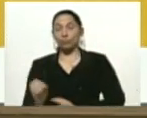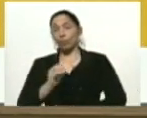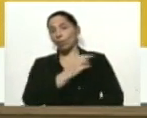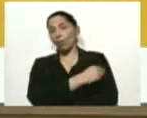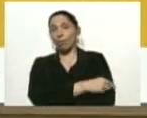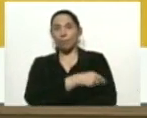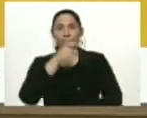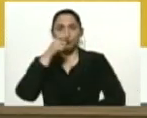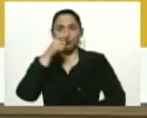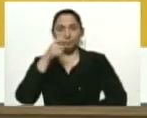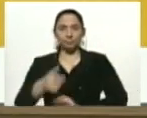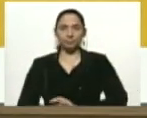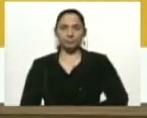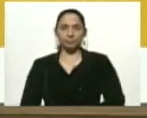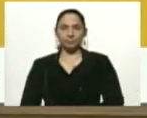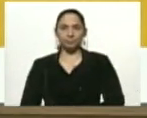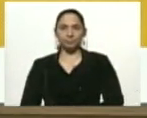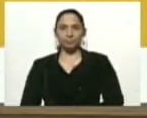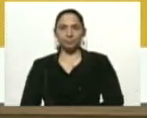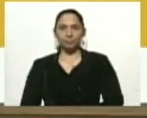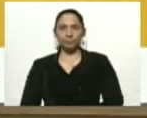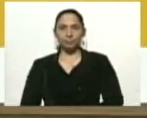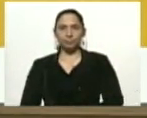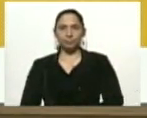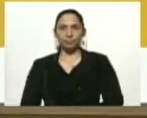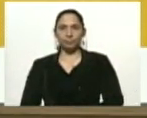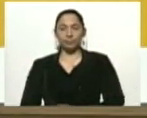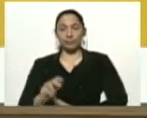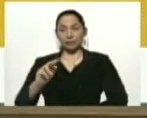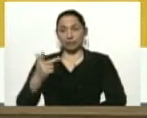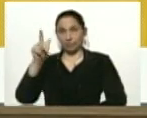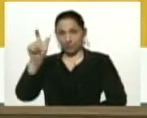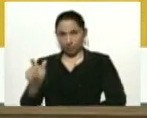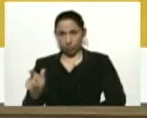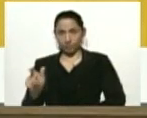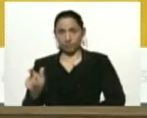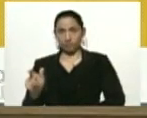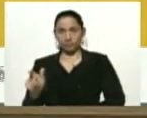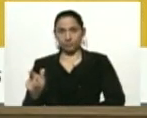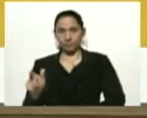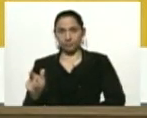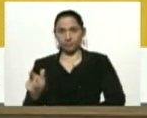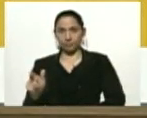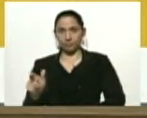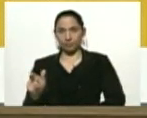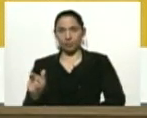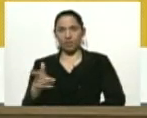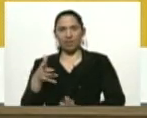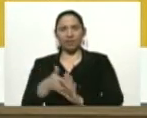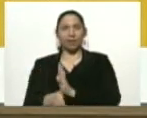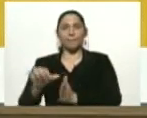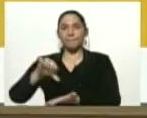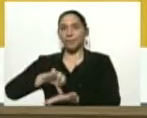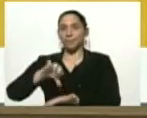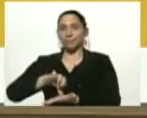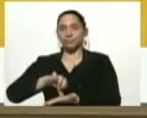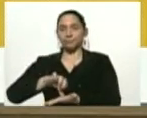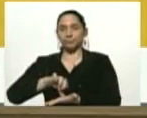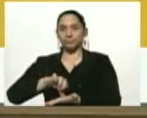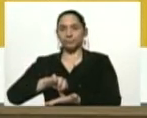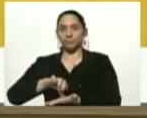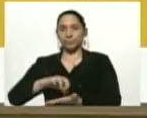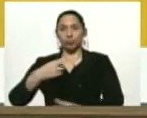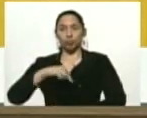hospitales Sentinela. El tercer caso corresponde a un foco que hemos